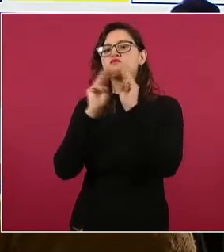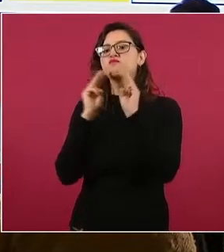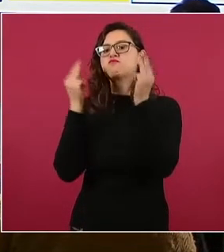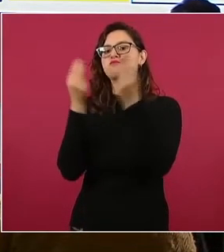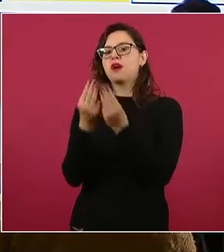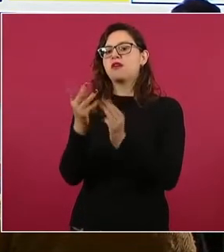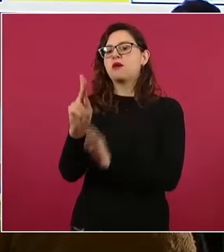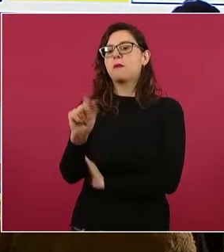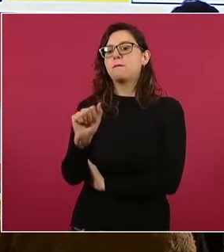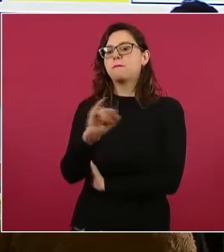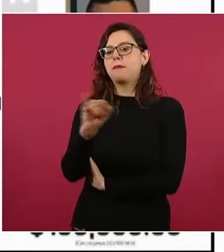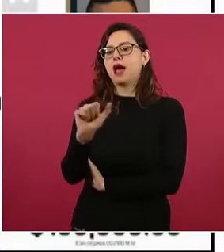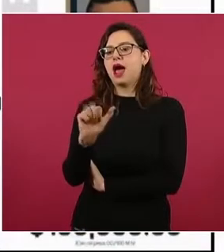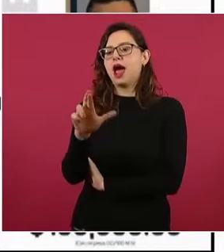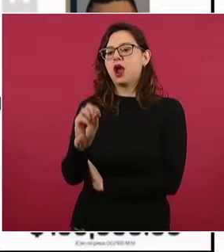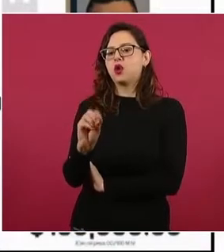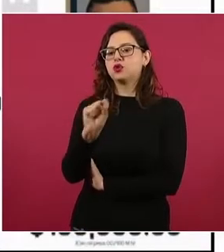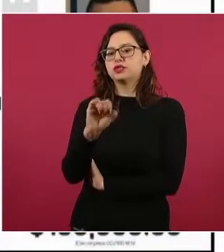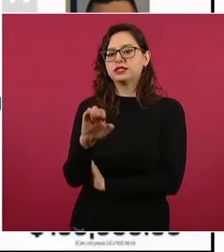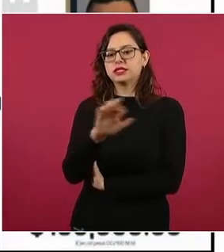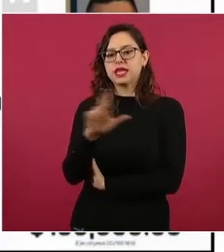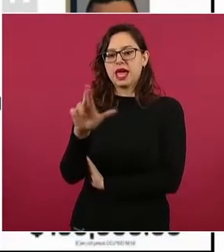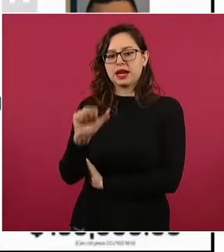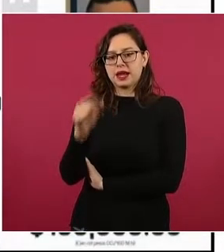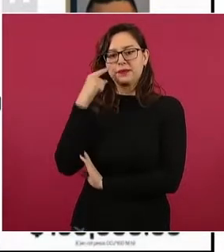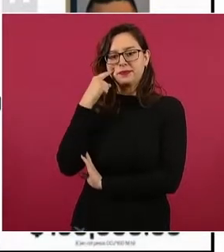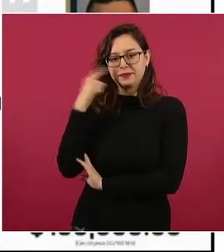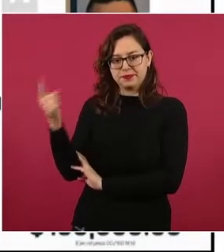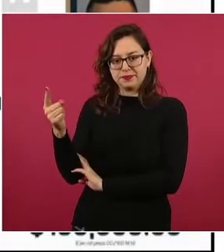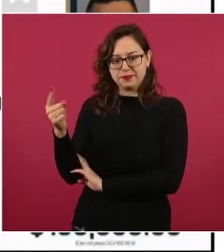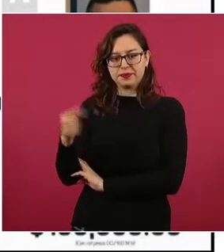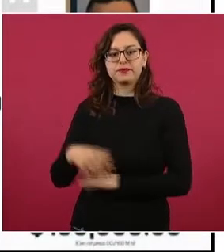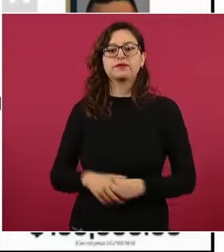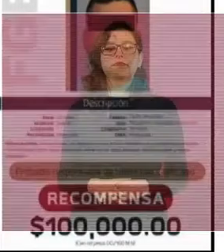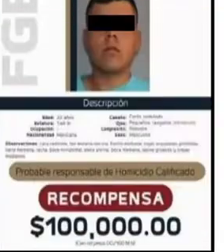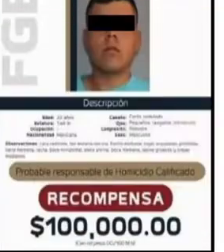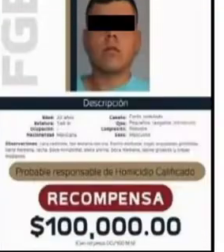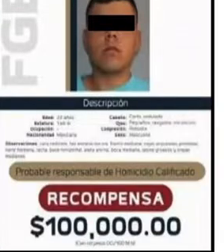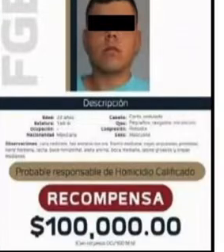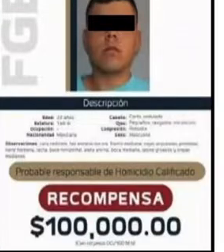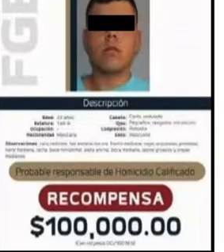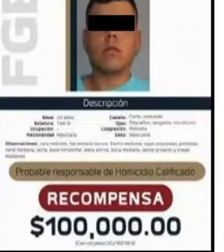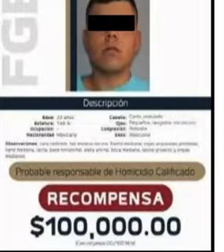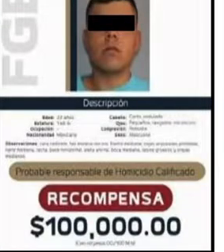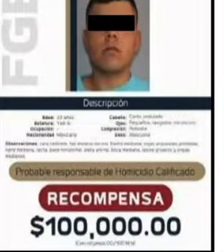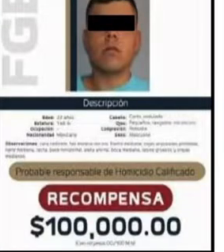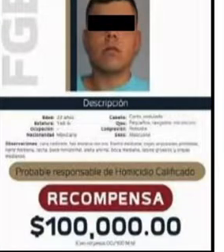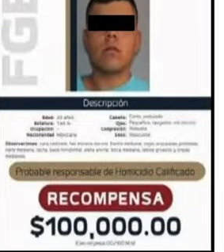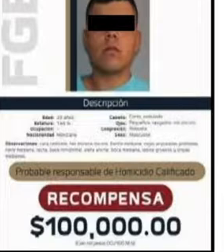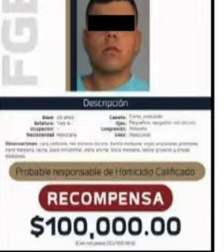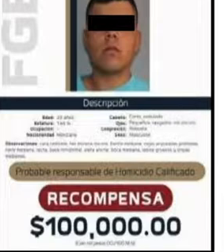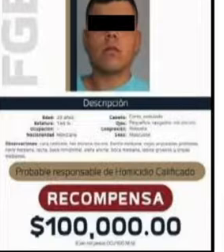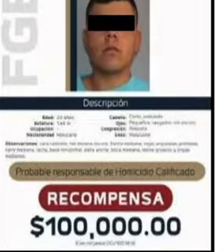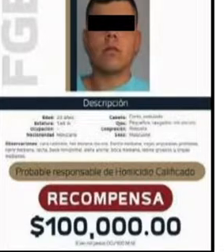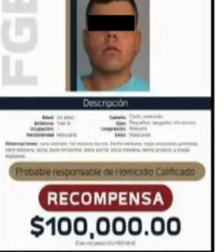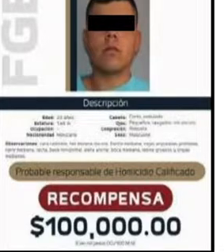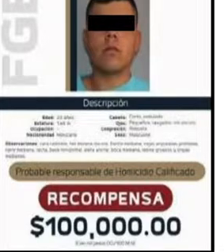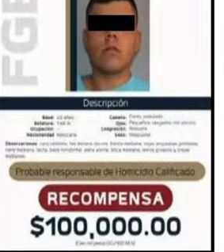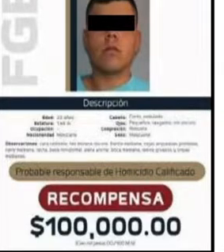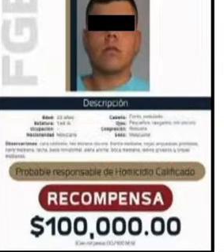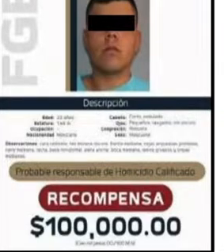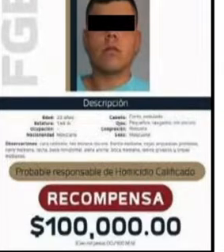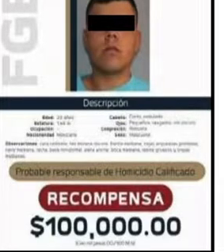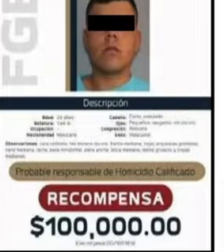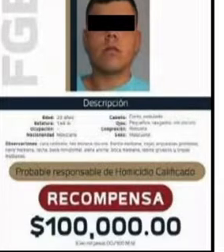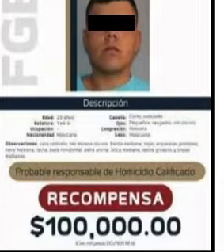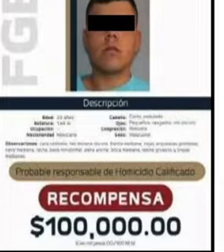que es una facción del cártel Jalisco Nueva Generación. Dos de estos sujetos presumiblemente